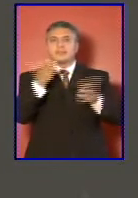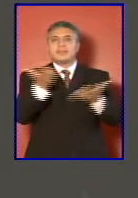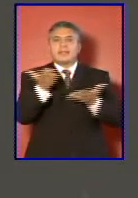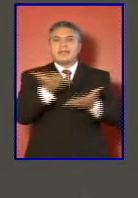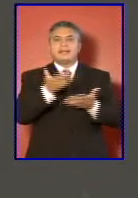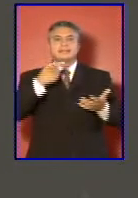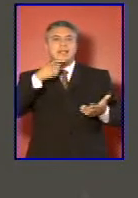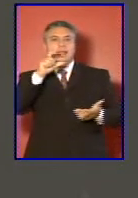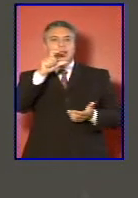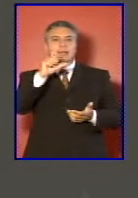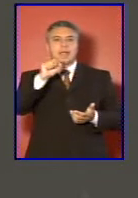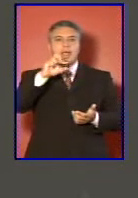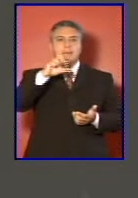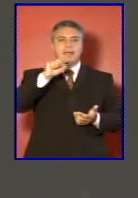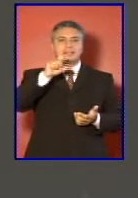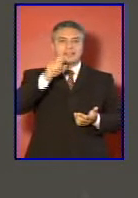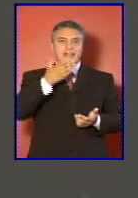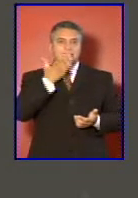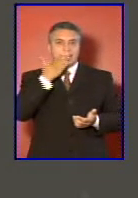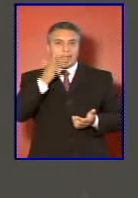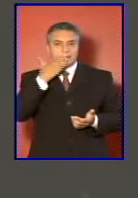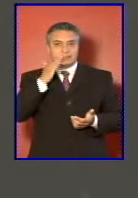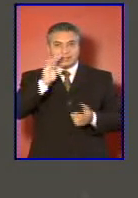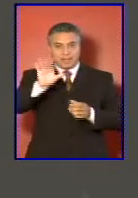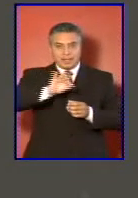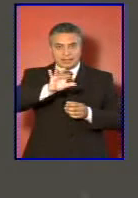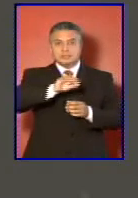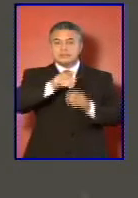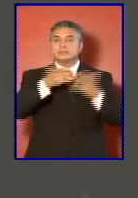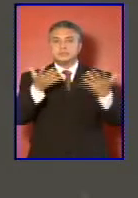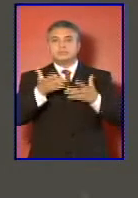requerirán para servir dicha apreciación.